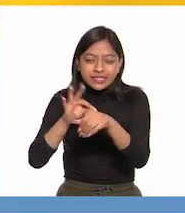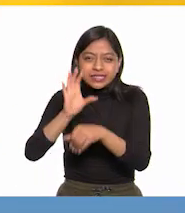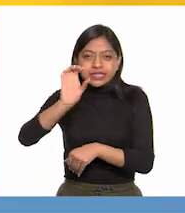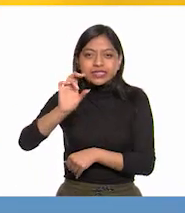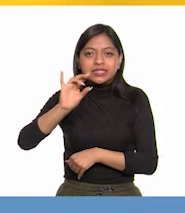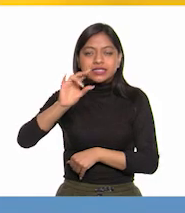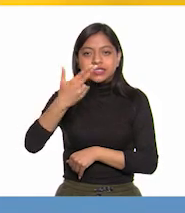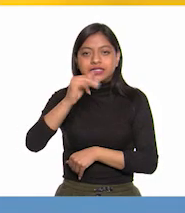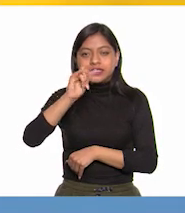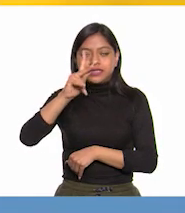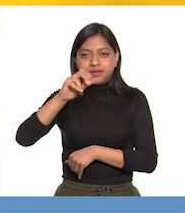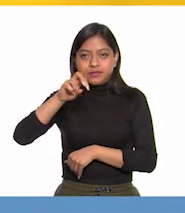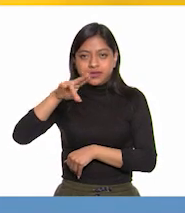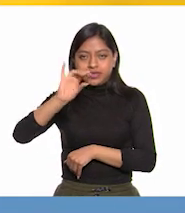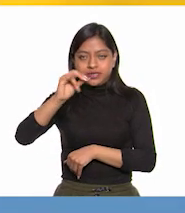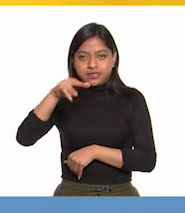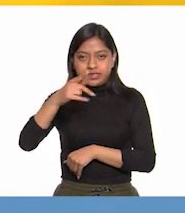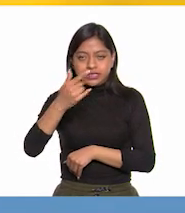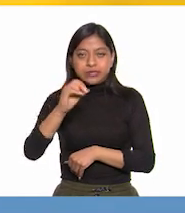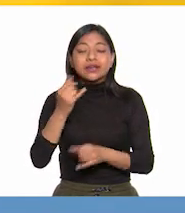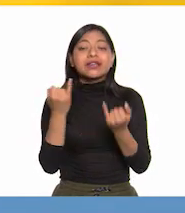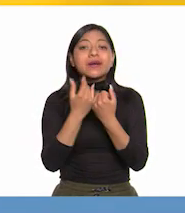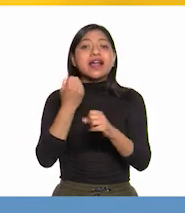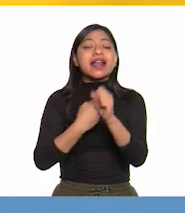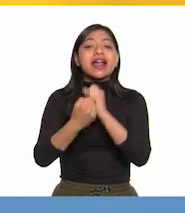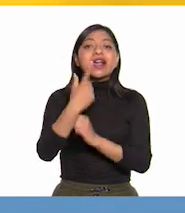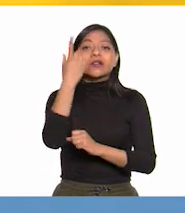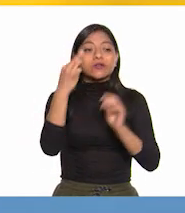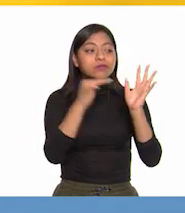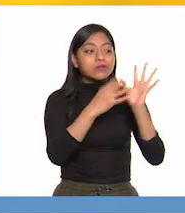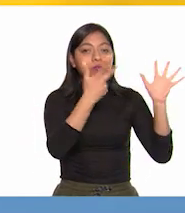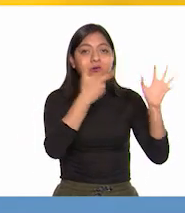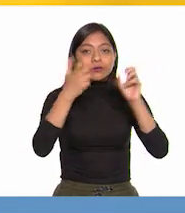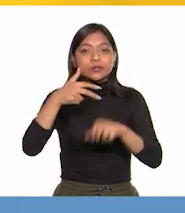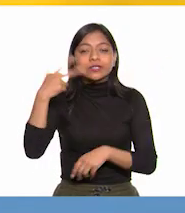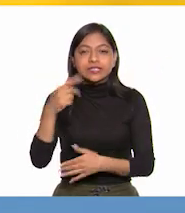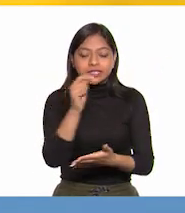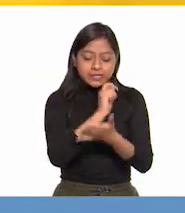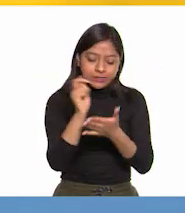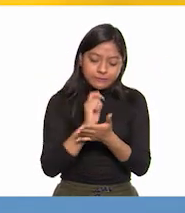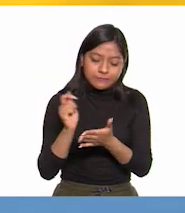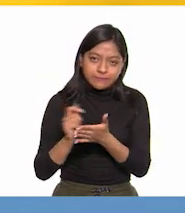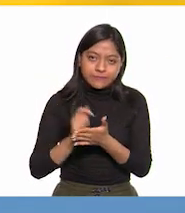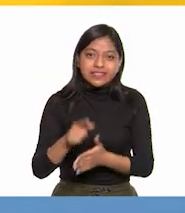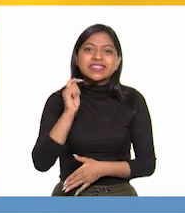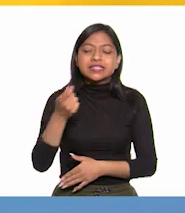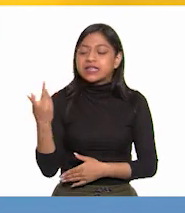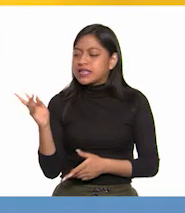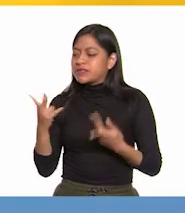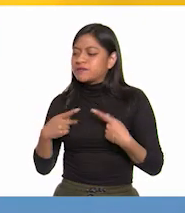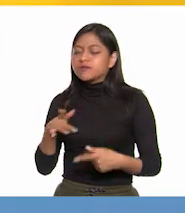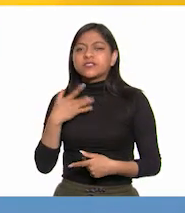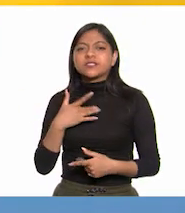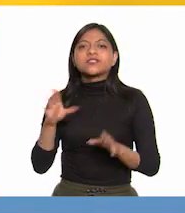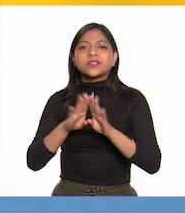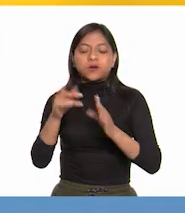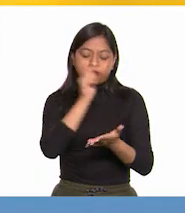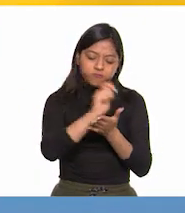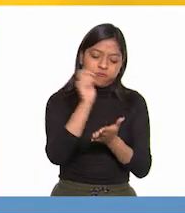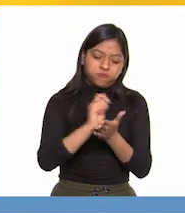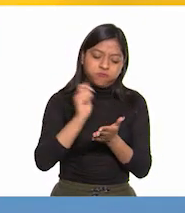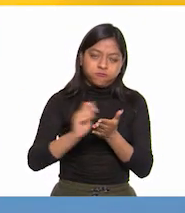se promulgó el documento escrito por Morelos titulado Sentimientos de la Nación y, en 23 puntos,